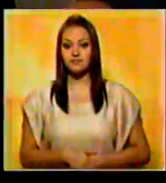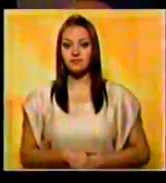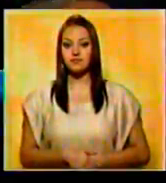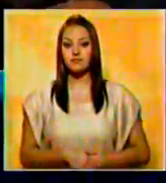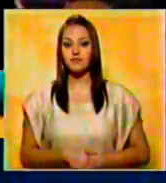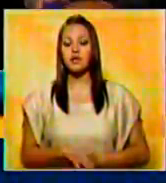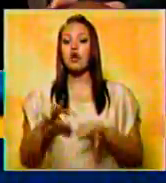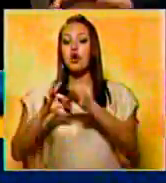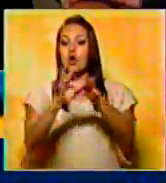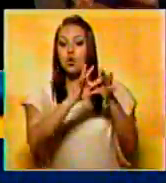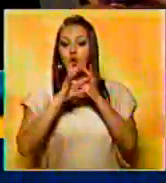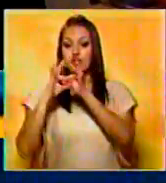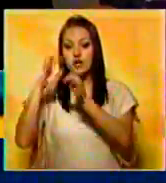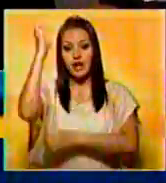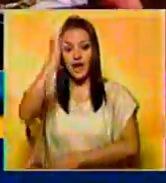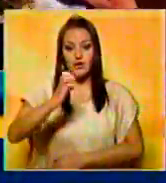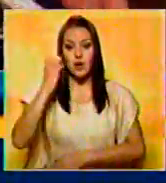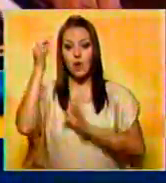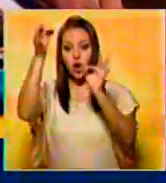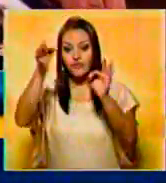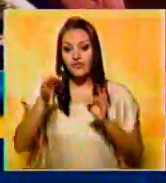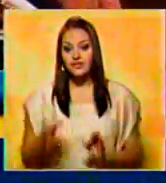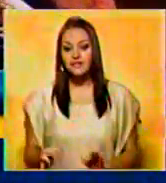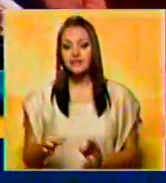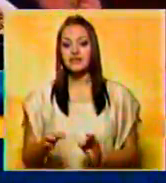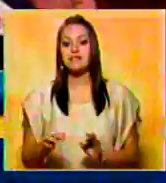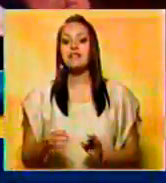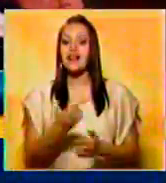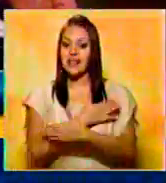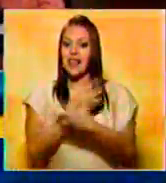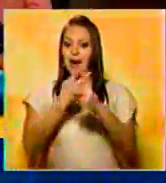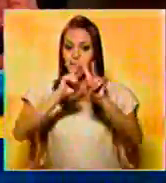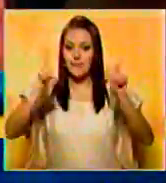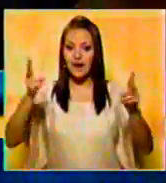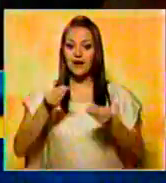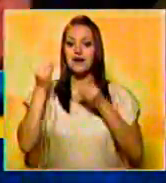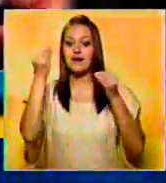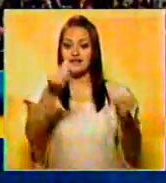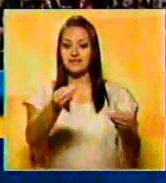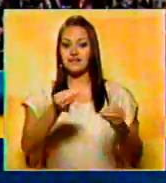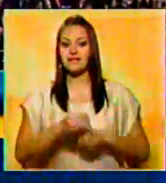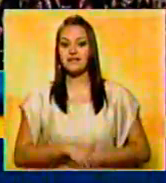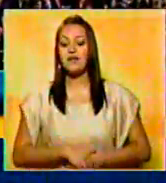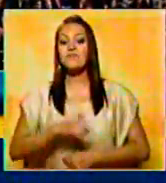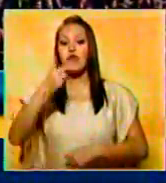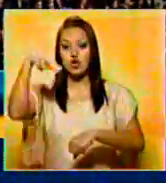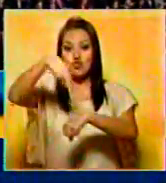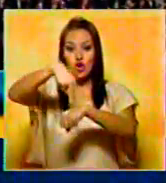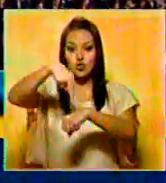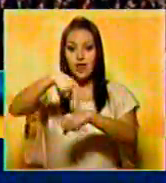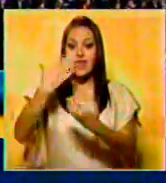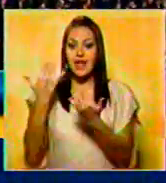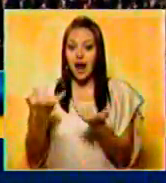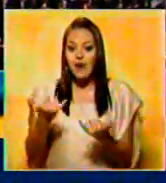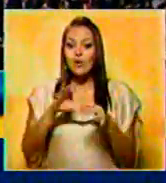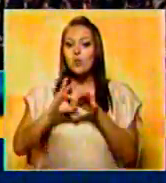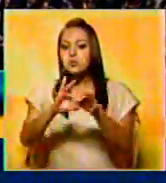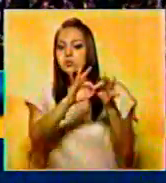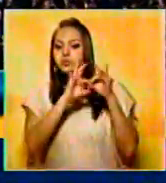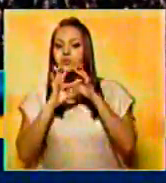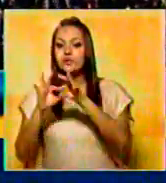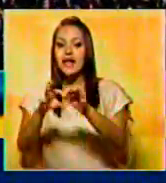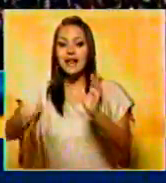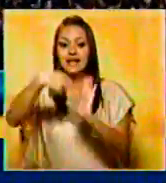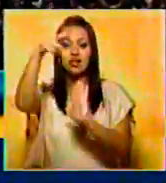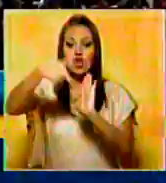La Unión Europea recibió formalmente el premio Nobel de la Paz en una ceremonia en Oslo, Noruega, por su papel en la unificación de